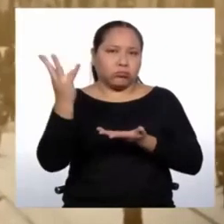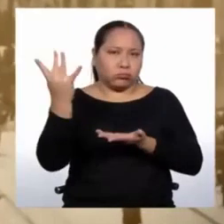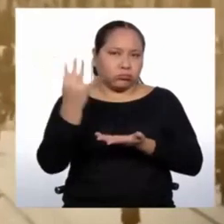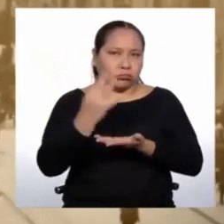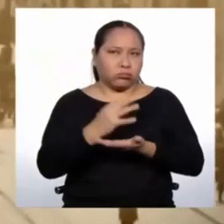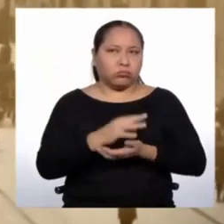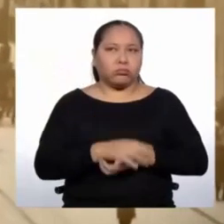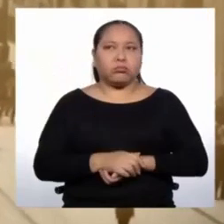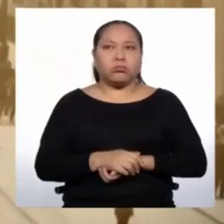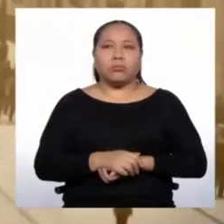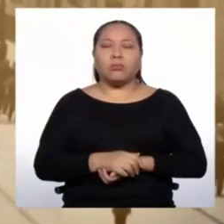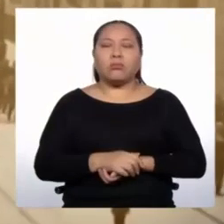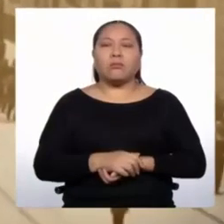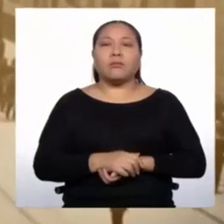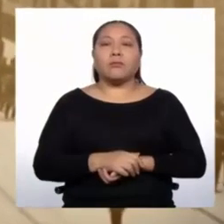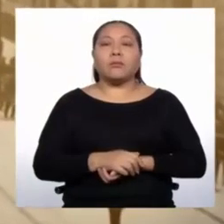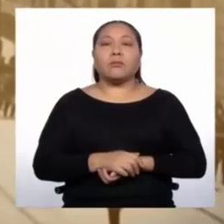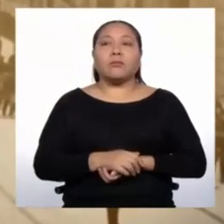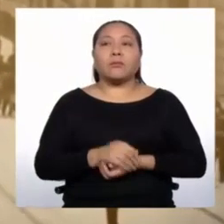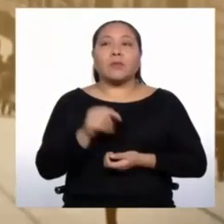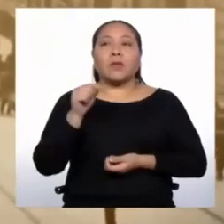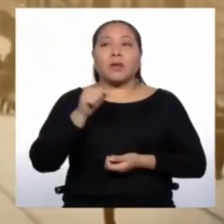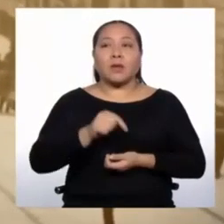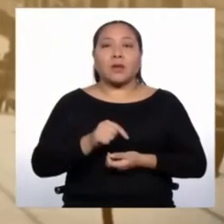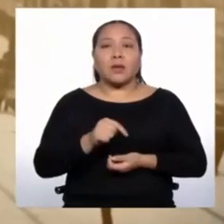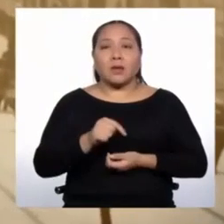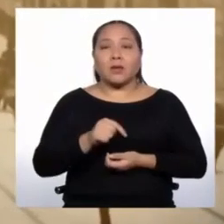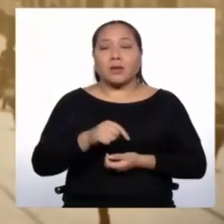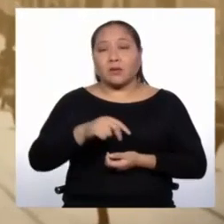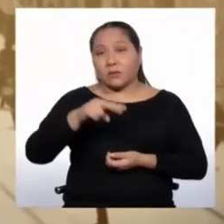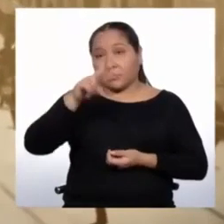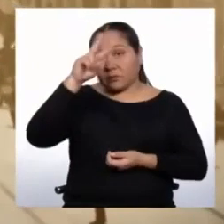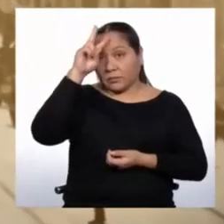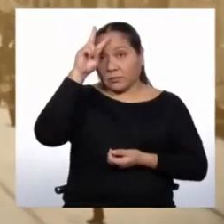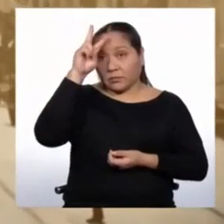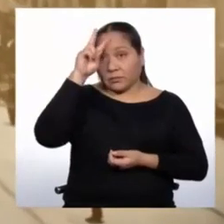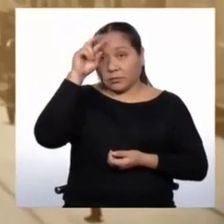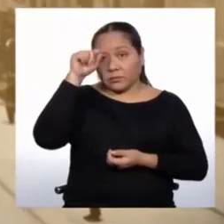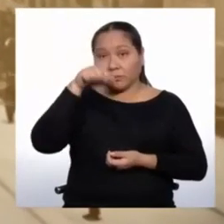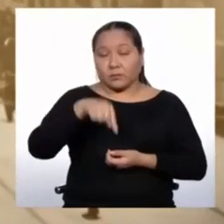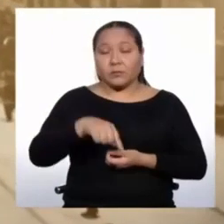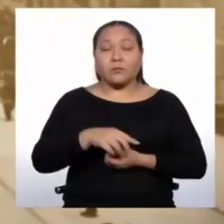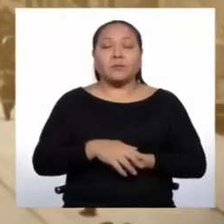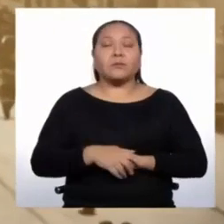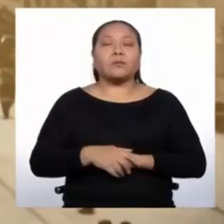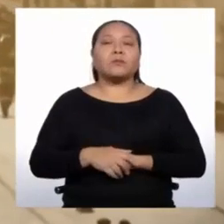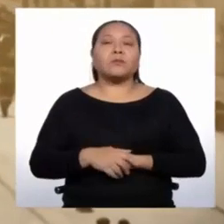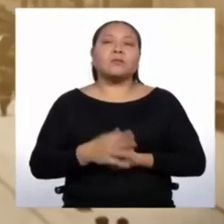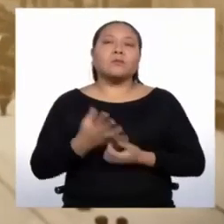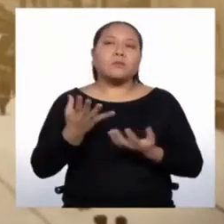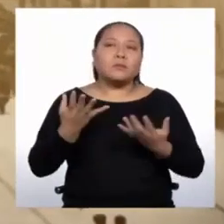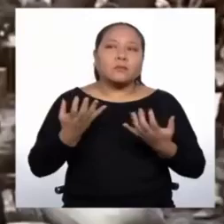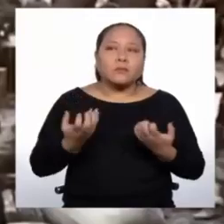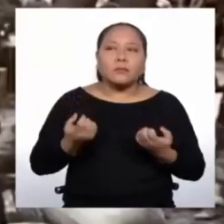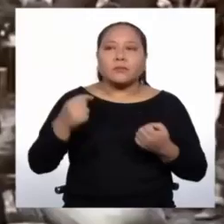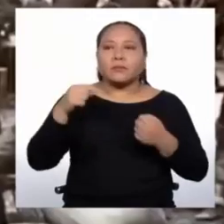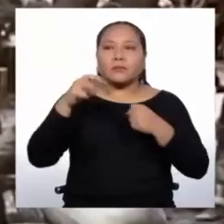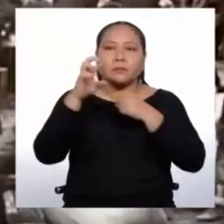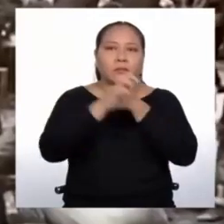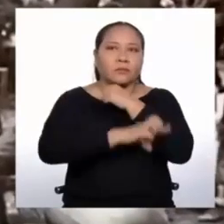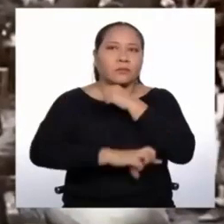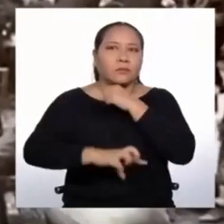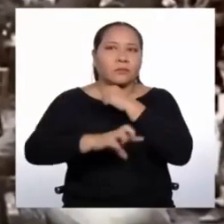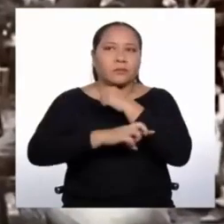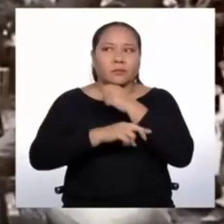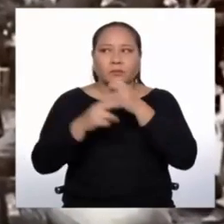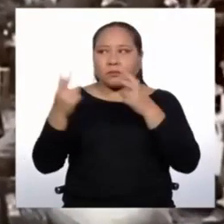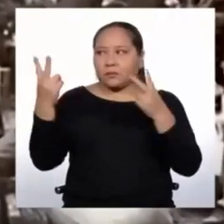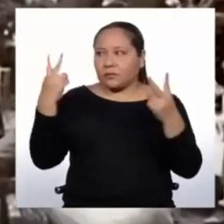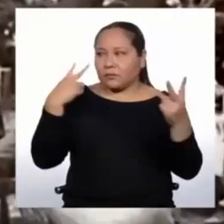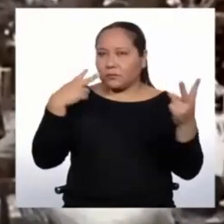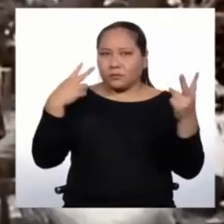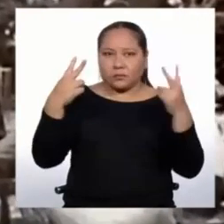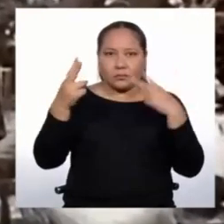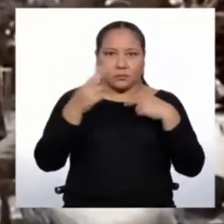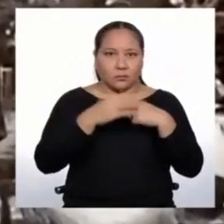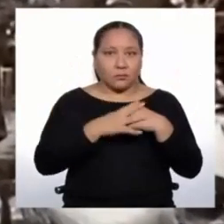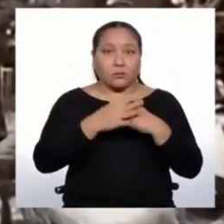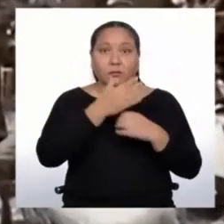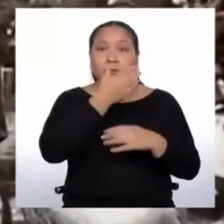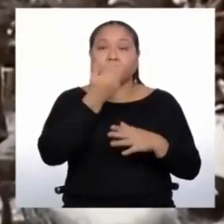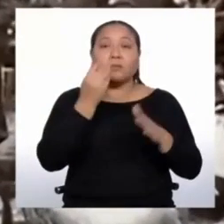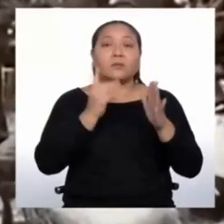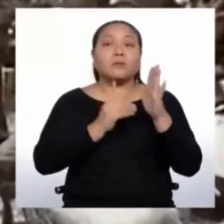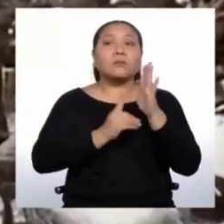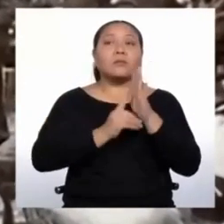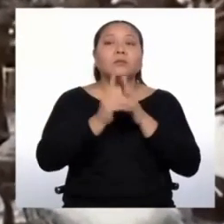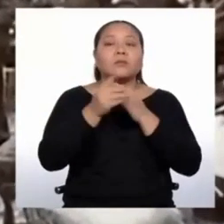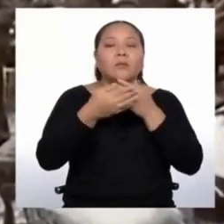Los gobiernos peruanos, con el afán de hacer que el Perú sea un país más visible, un país más desarrollado,